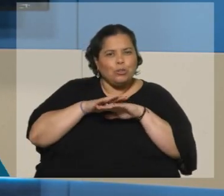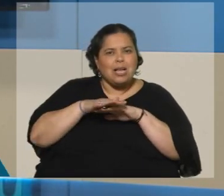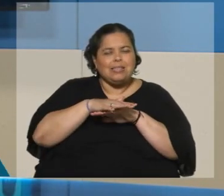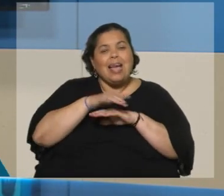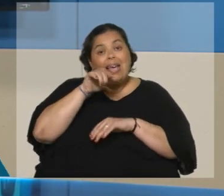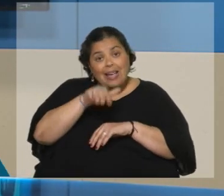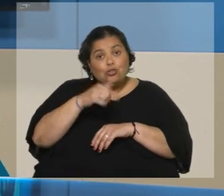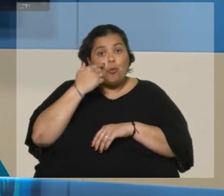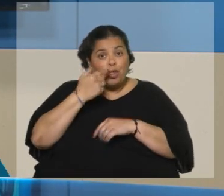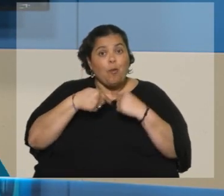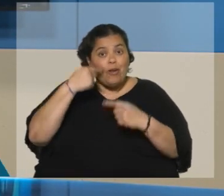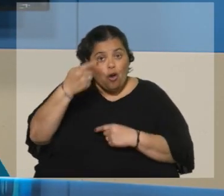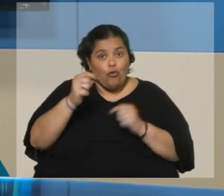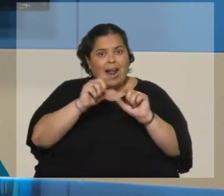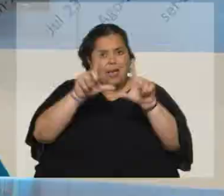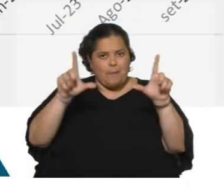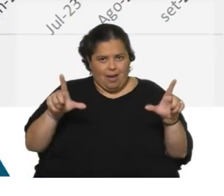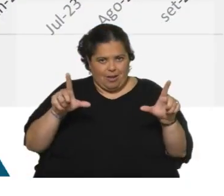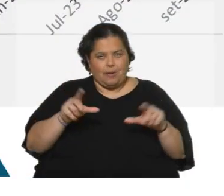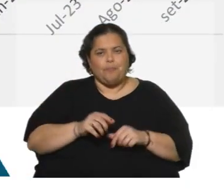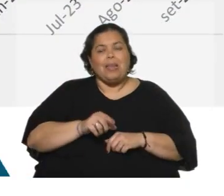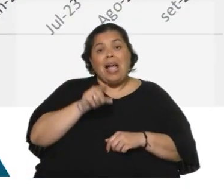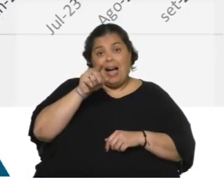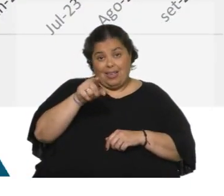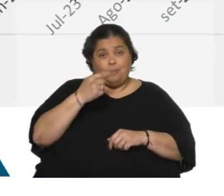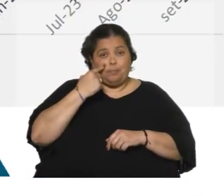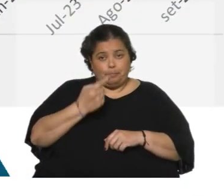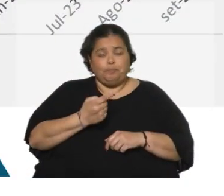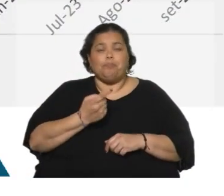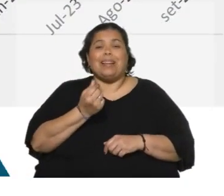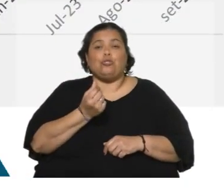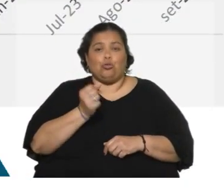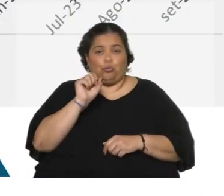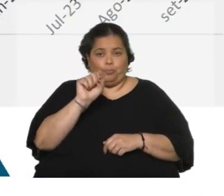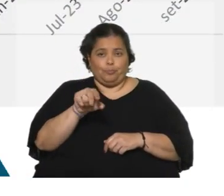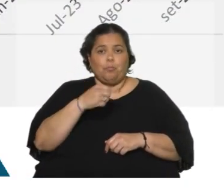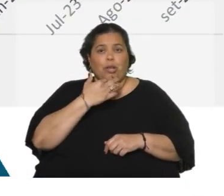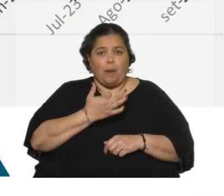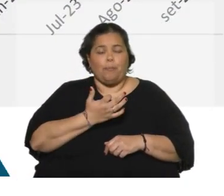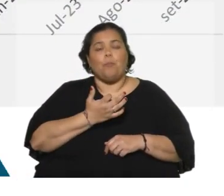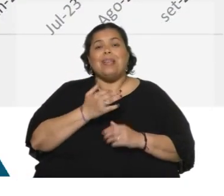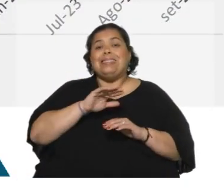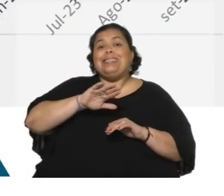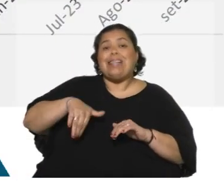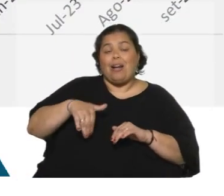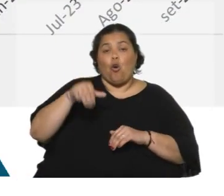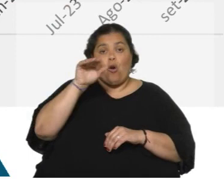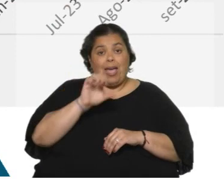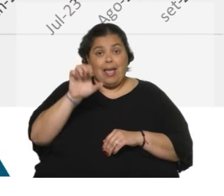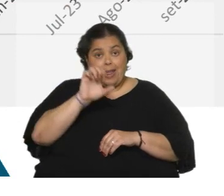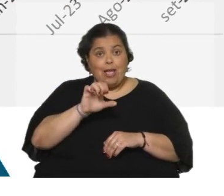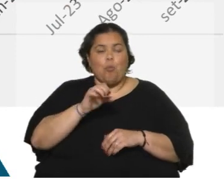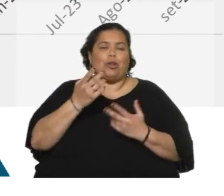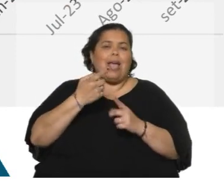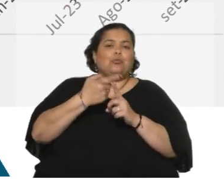en la siguiente imagen. Ahí nos vamos a acercar a esos precios. Fíjense que excluyendo el mes de enero, un mes muy